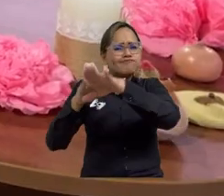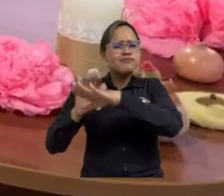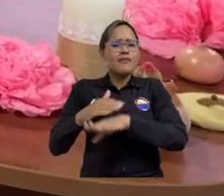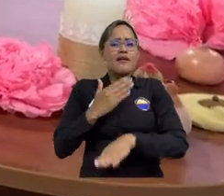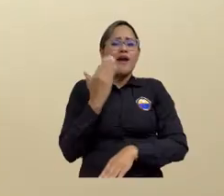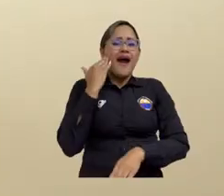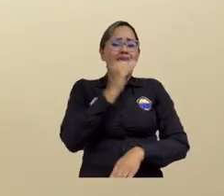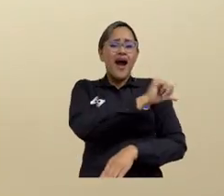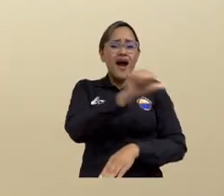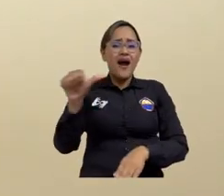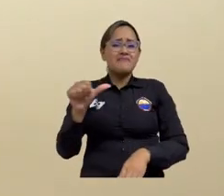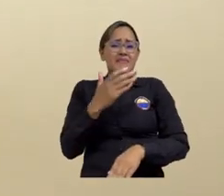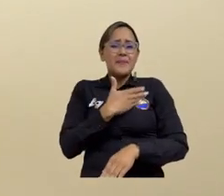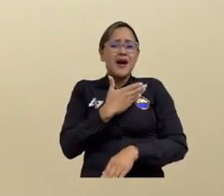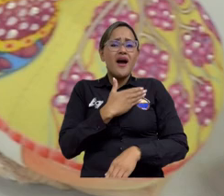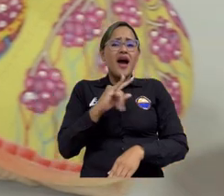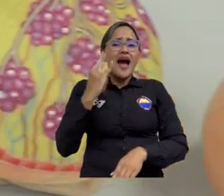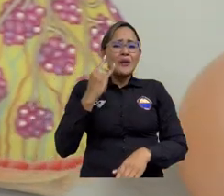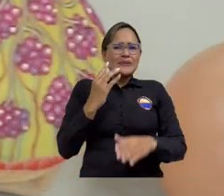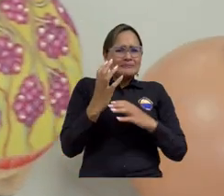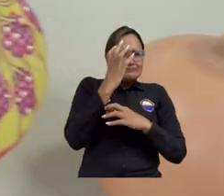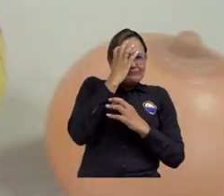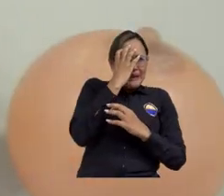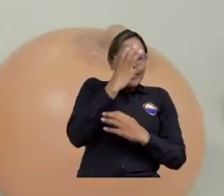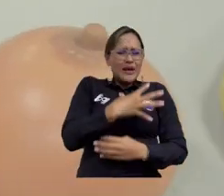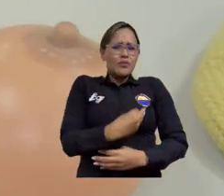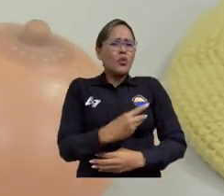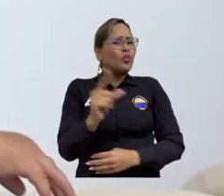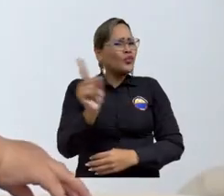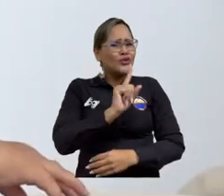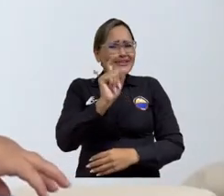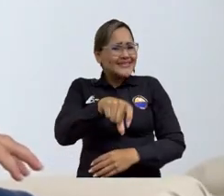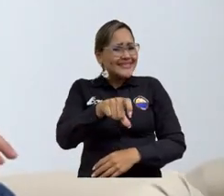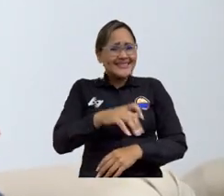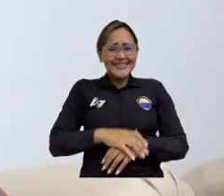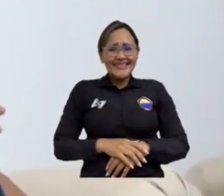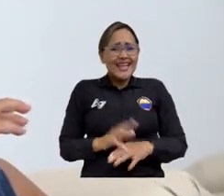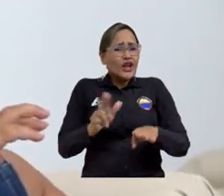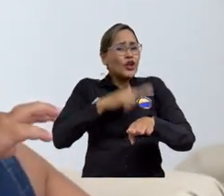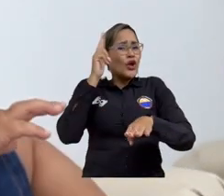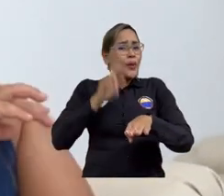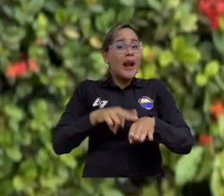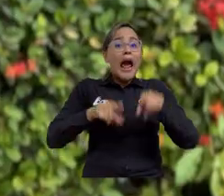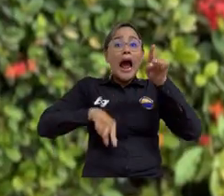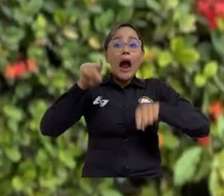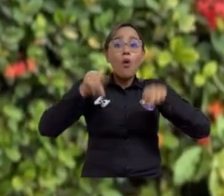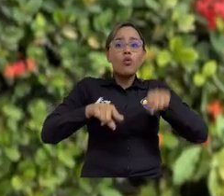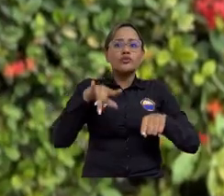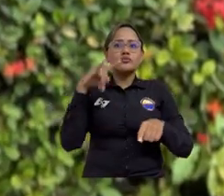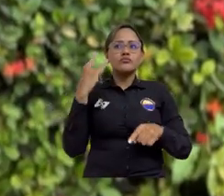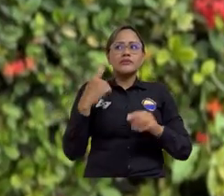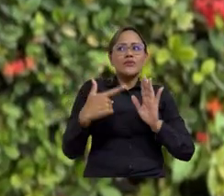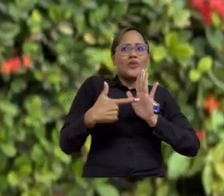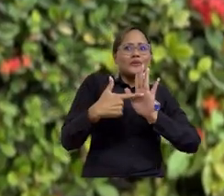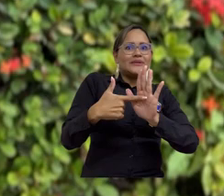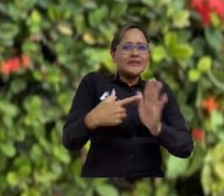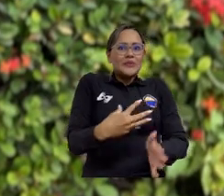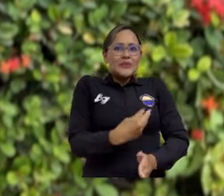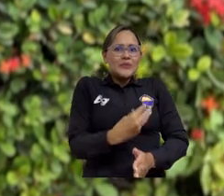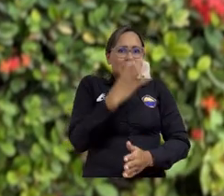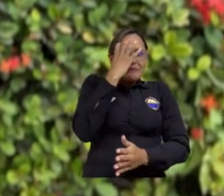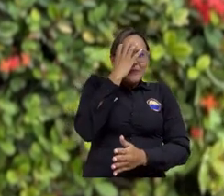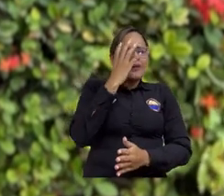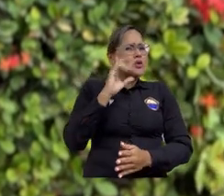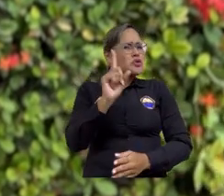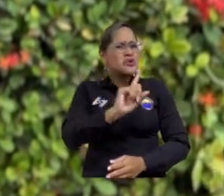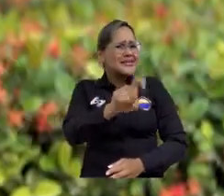les dé pena lactar. Lactar es algo común en las madres y a muchas madres actualmente les da pena lactar en lugares públicos. El fin